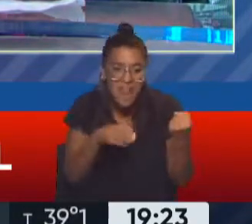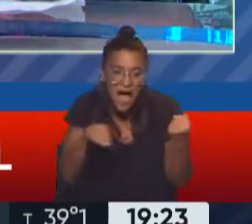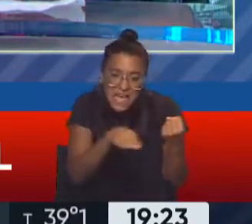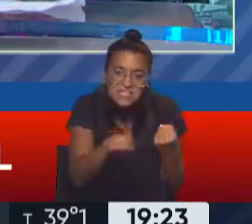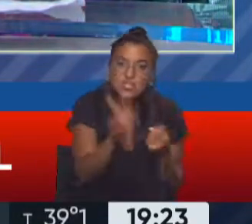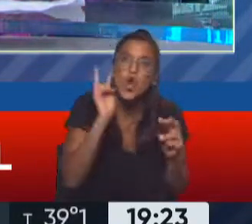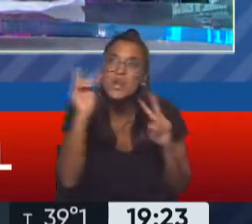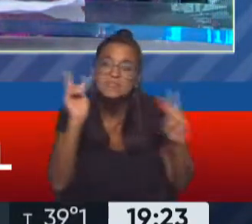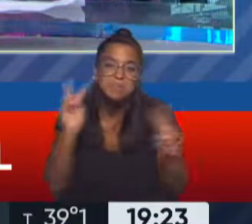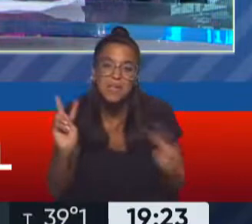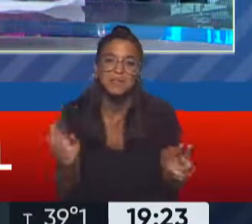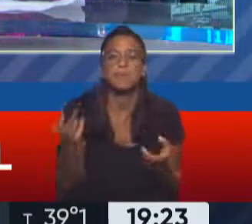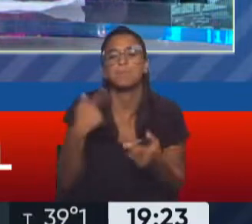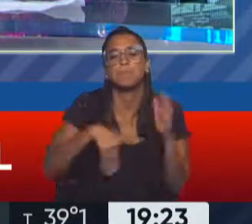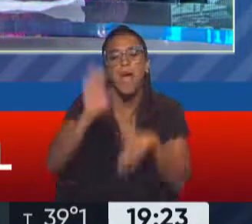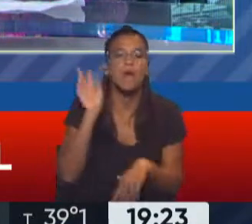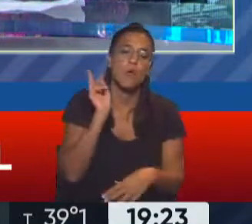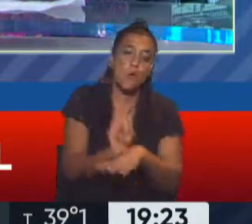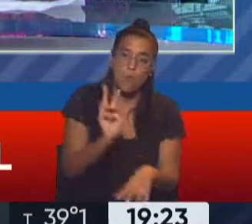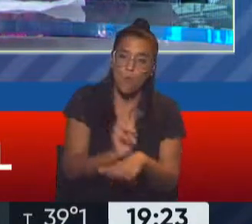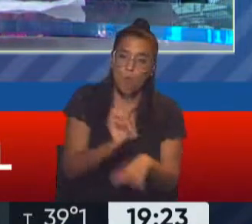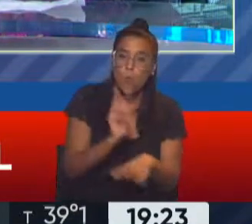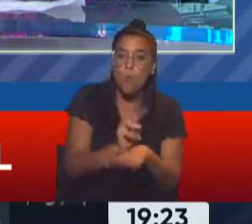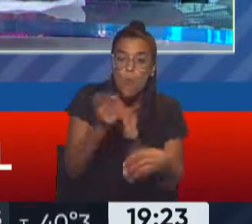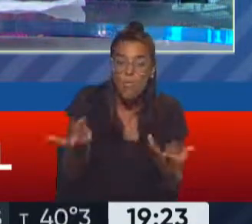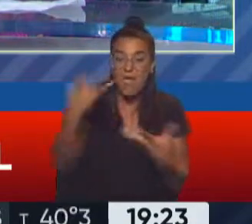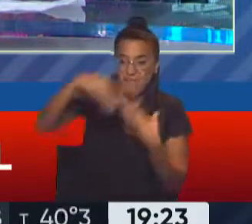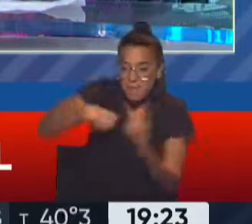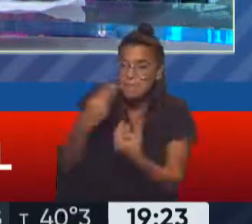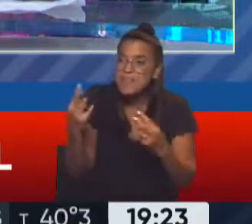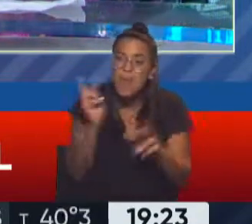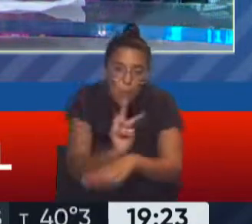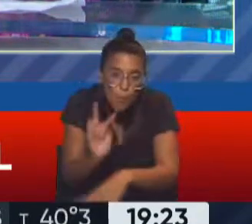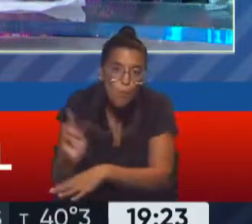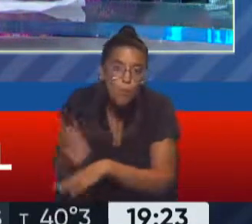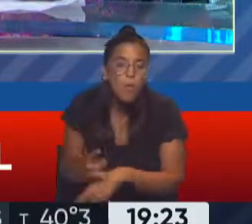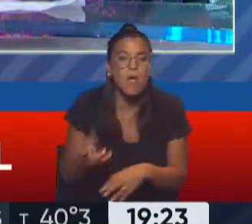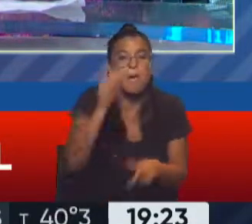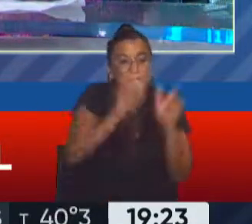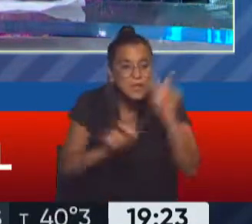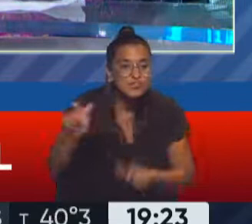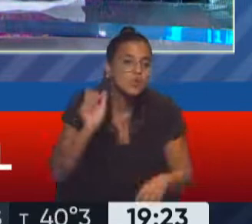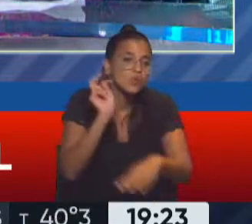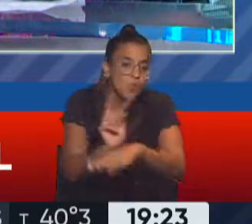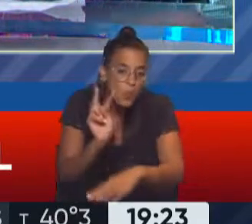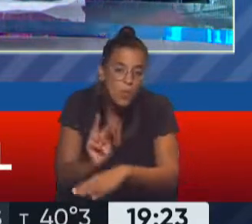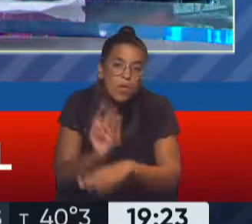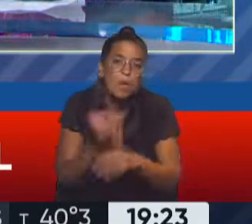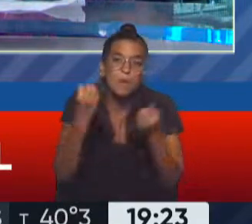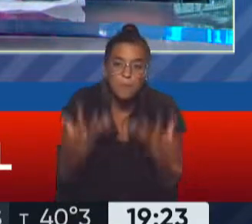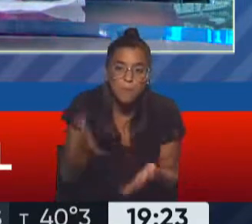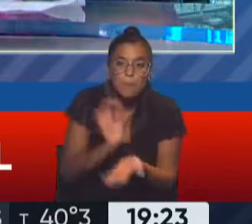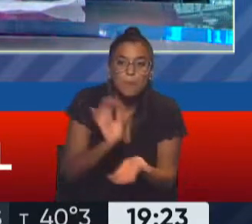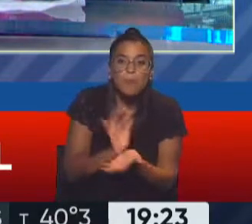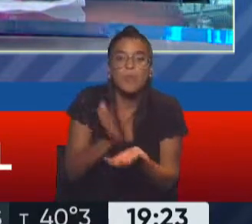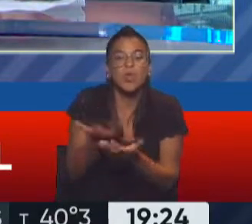esa historia que tenemos de cuidar al resto de la familia, de cuidar a las personas, porque sobre nuestras espaldas